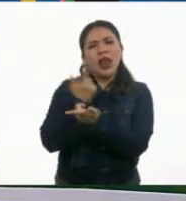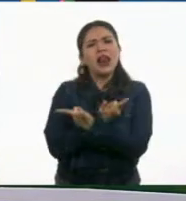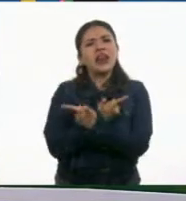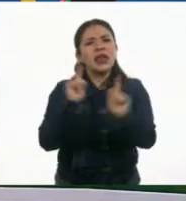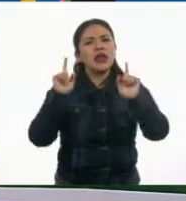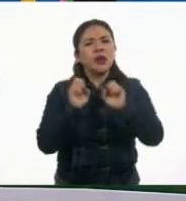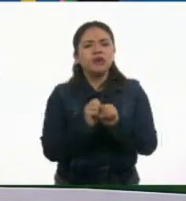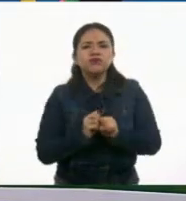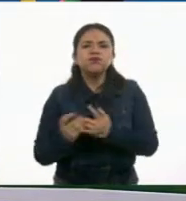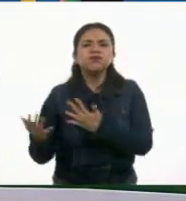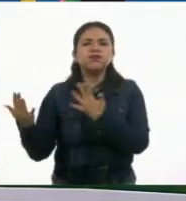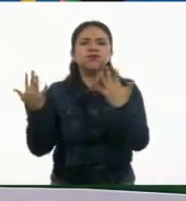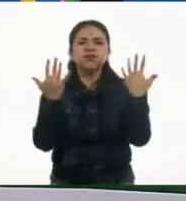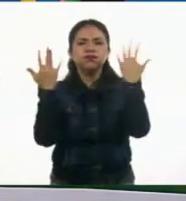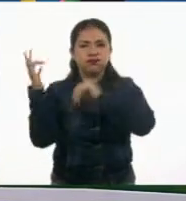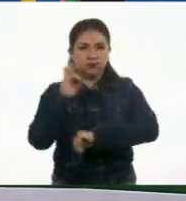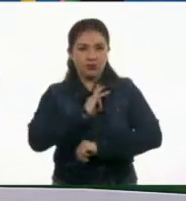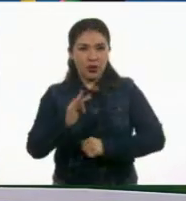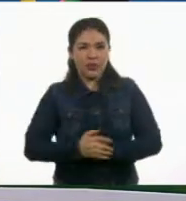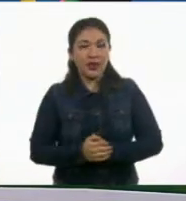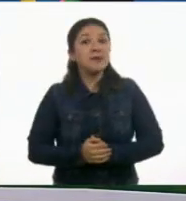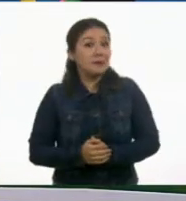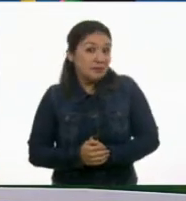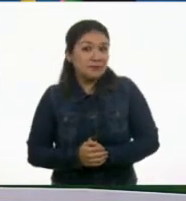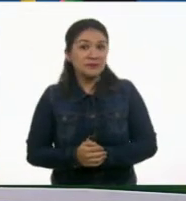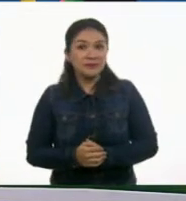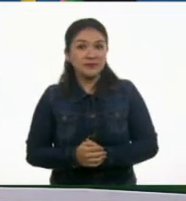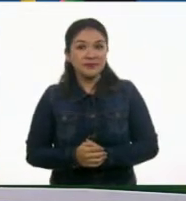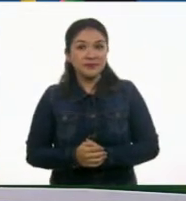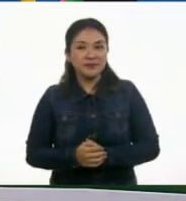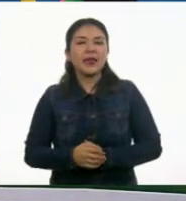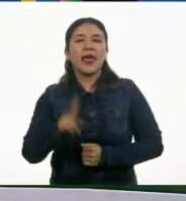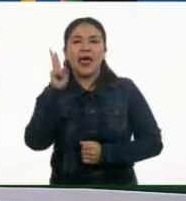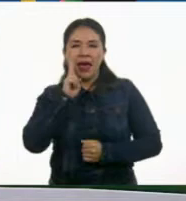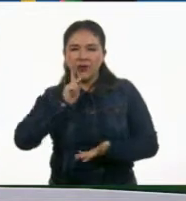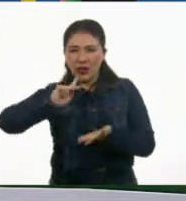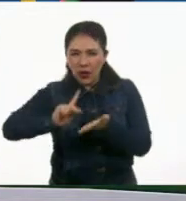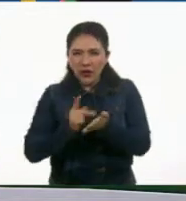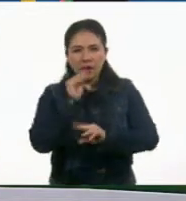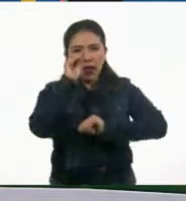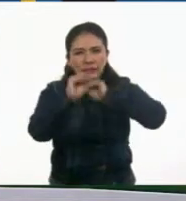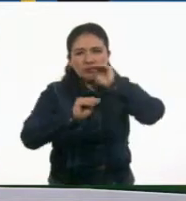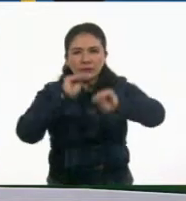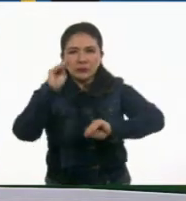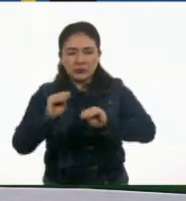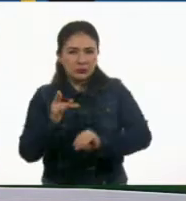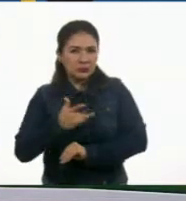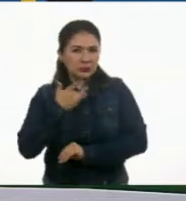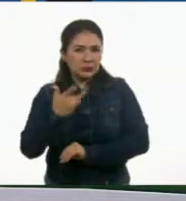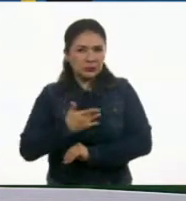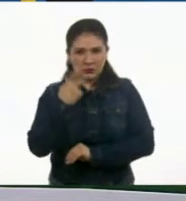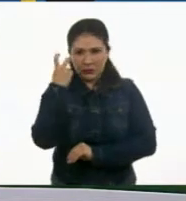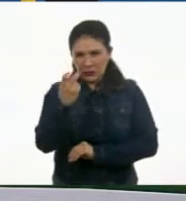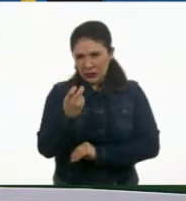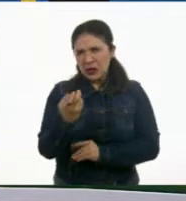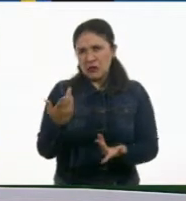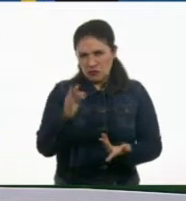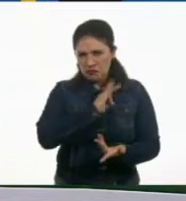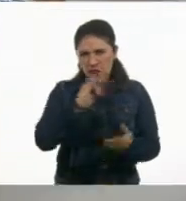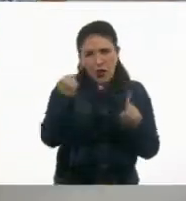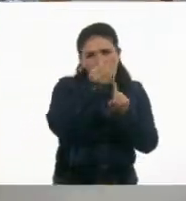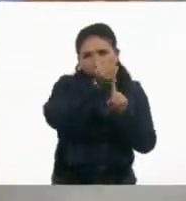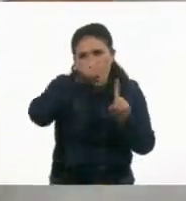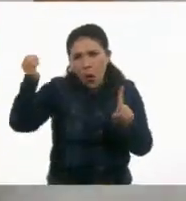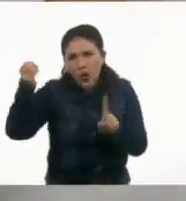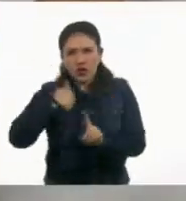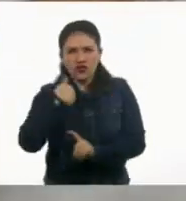crecer como ella quiera. A ver, vamos configurando. Vamos a ver si esto nos va dando la coherencia que